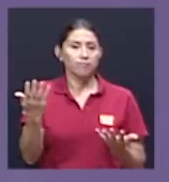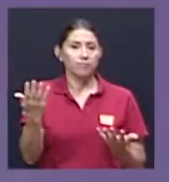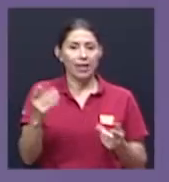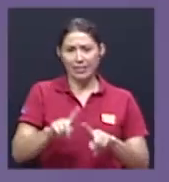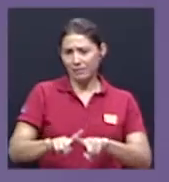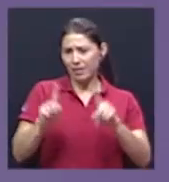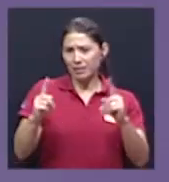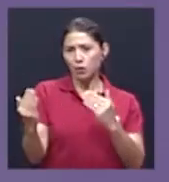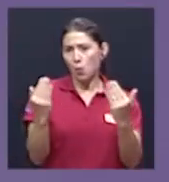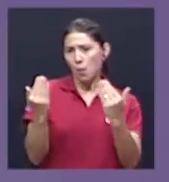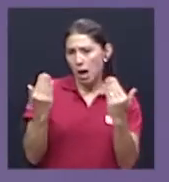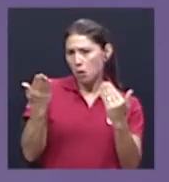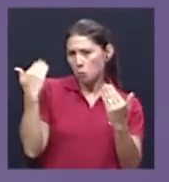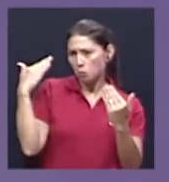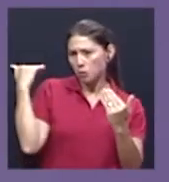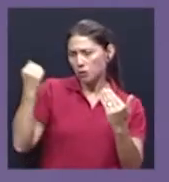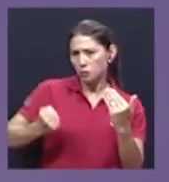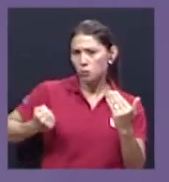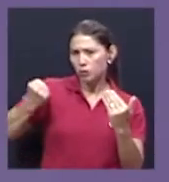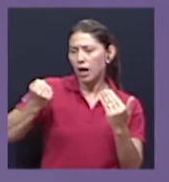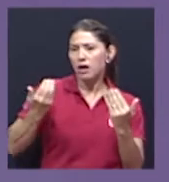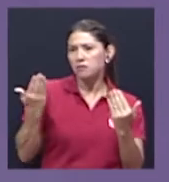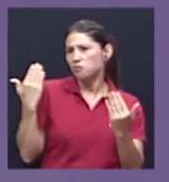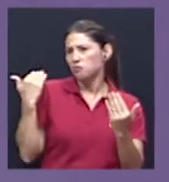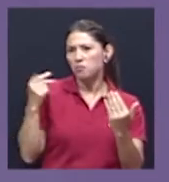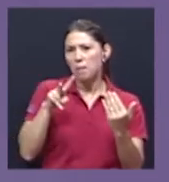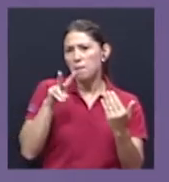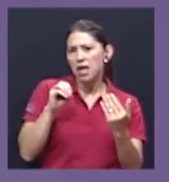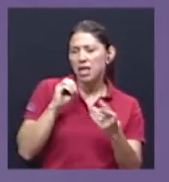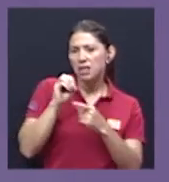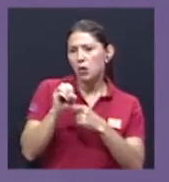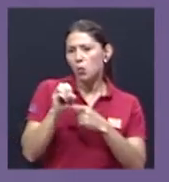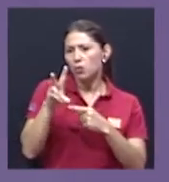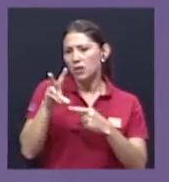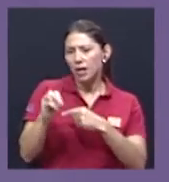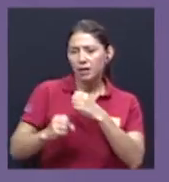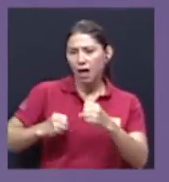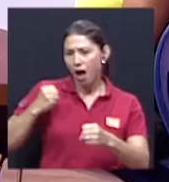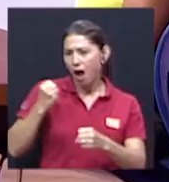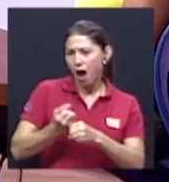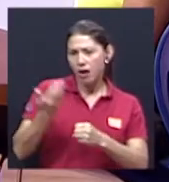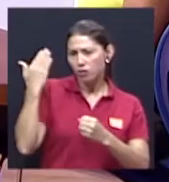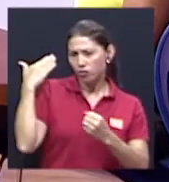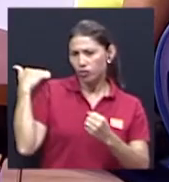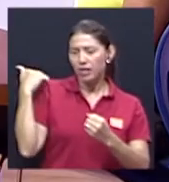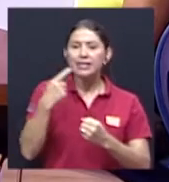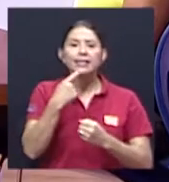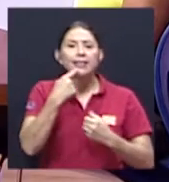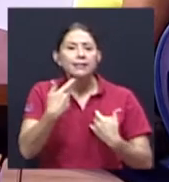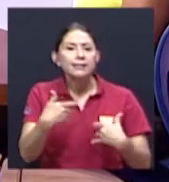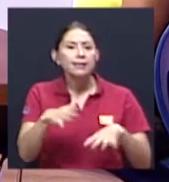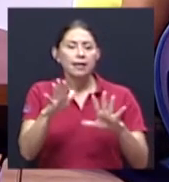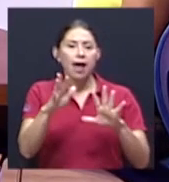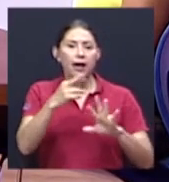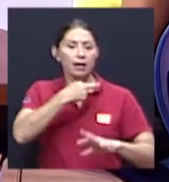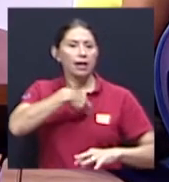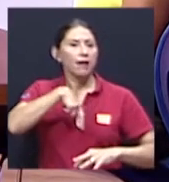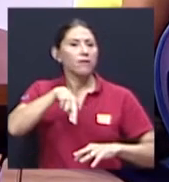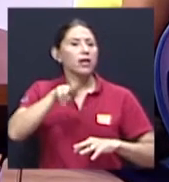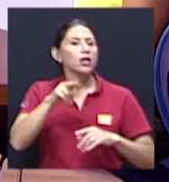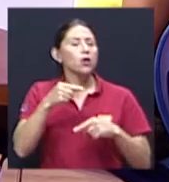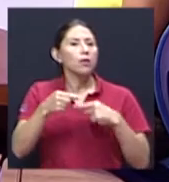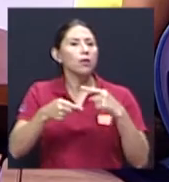de hace unos cuantos años, hace unos 20, 30 años, que se decía que la religión tendía a